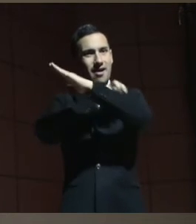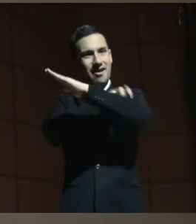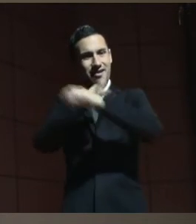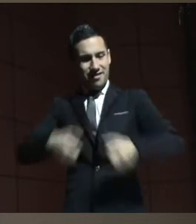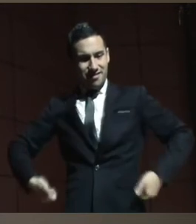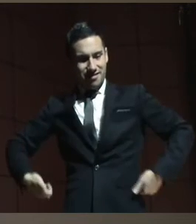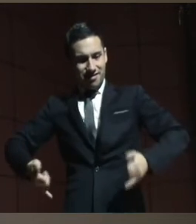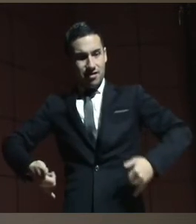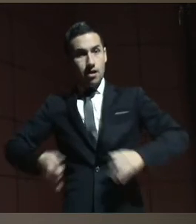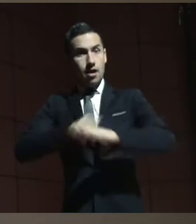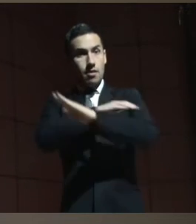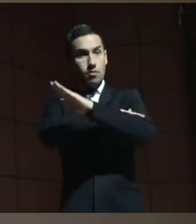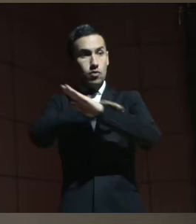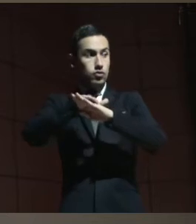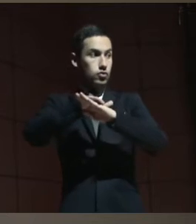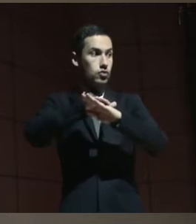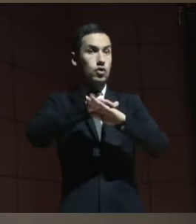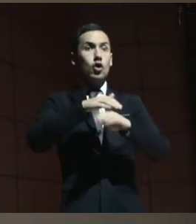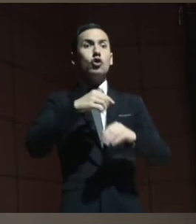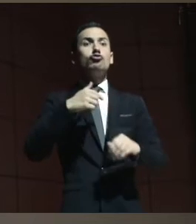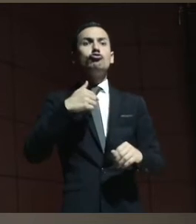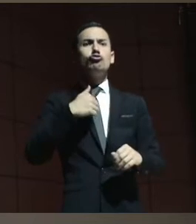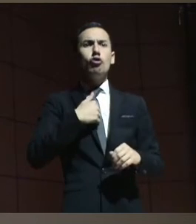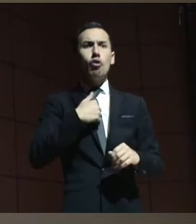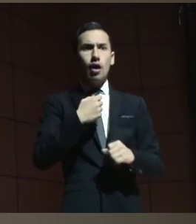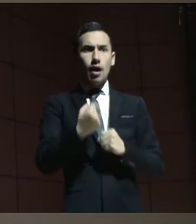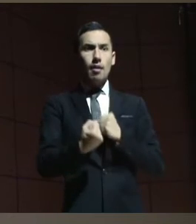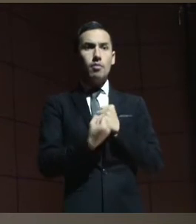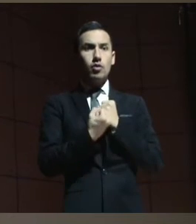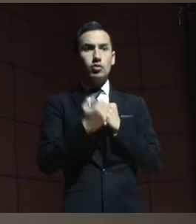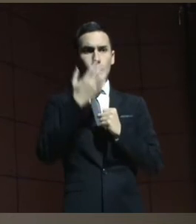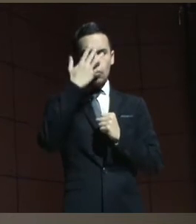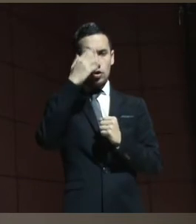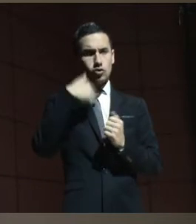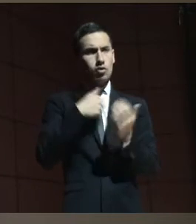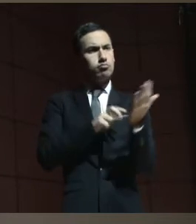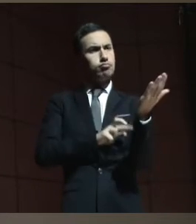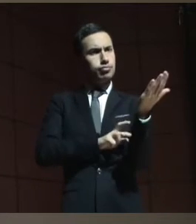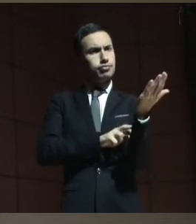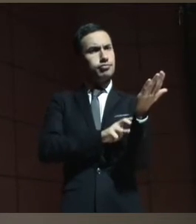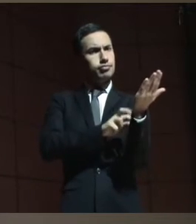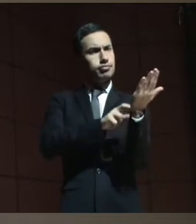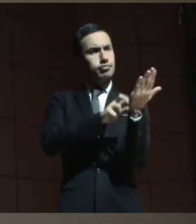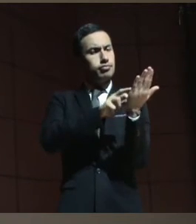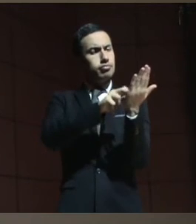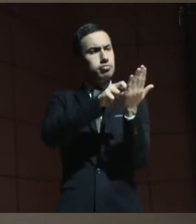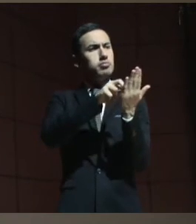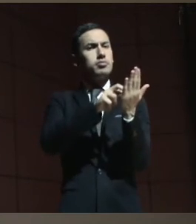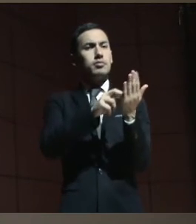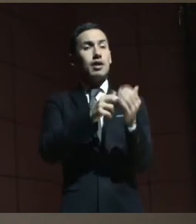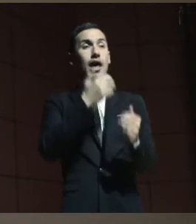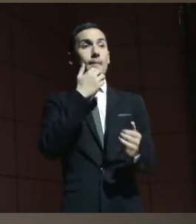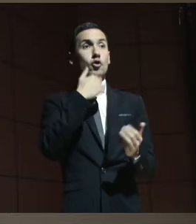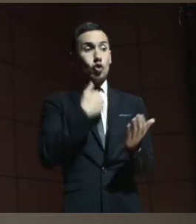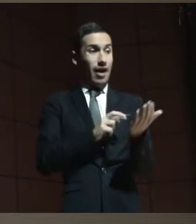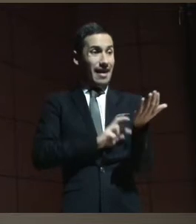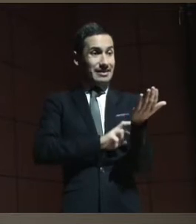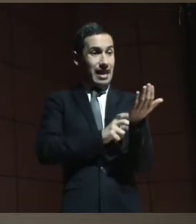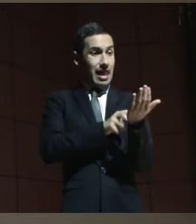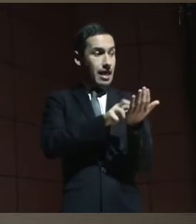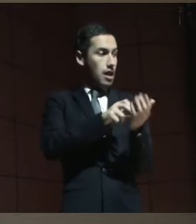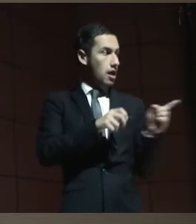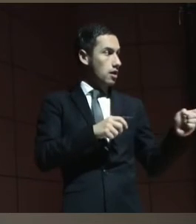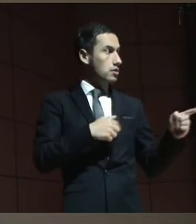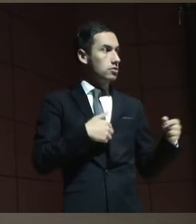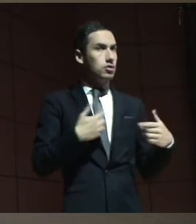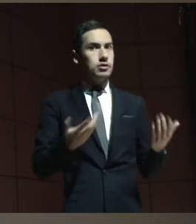apoyo para mí, porque me he presentado a ustedes vestida de largo. Si yo hubiera subido esa escalera, seguramente